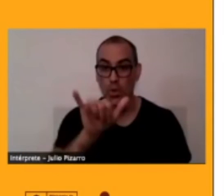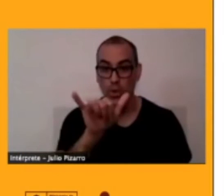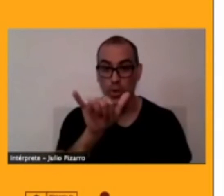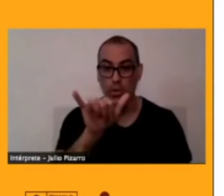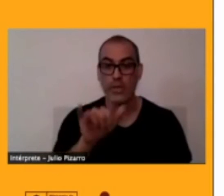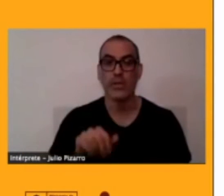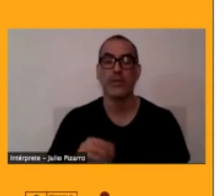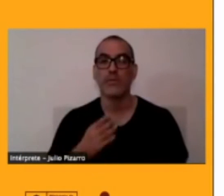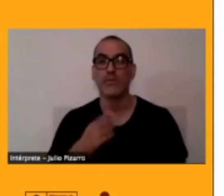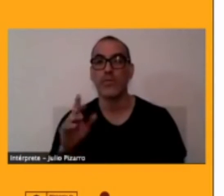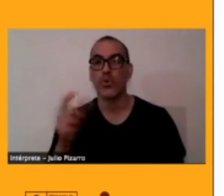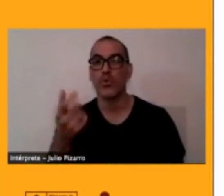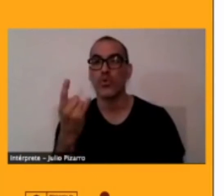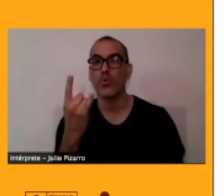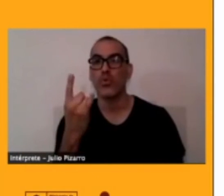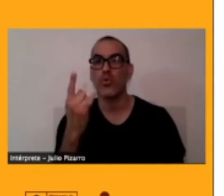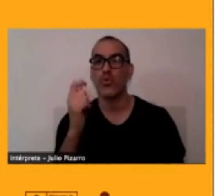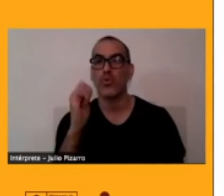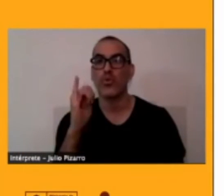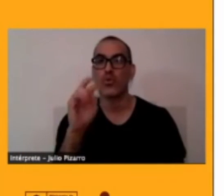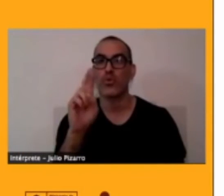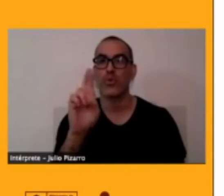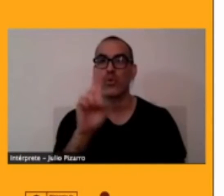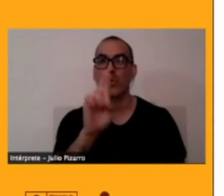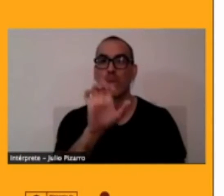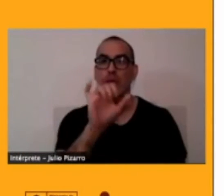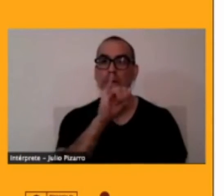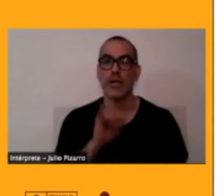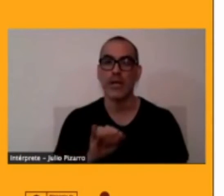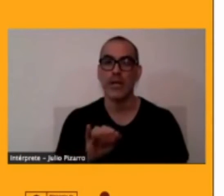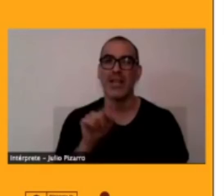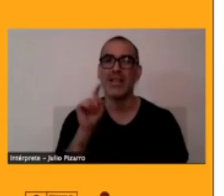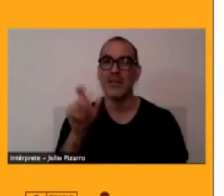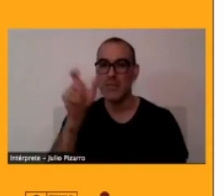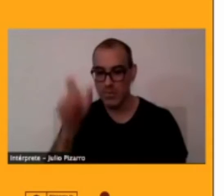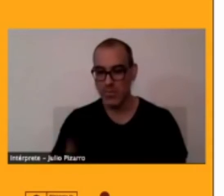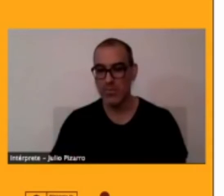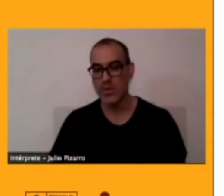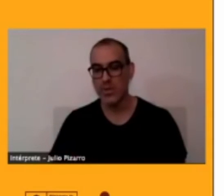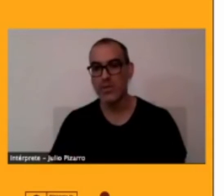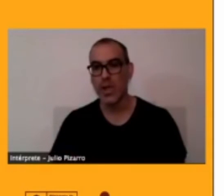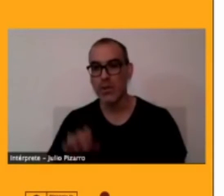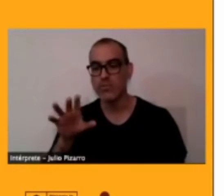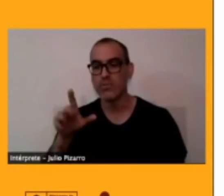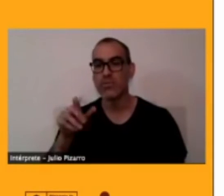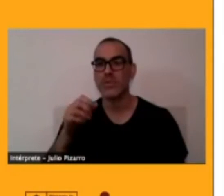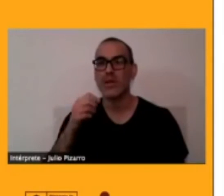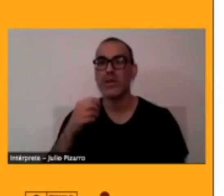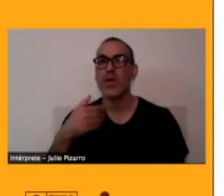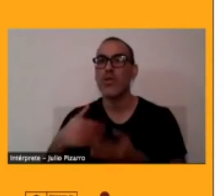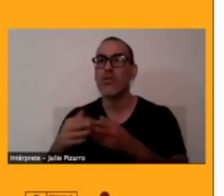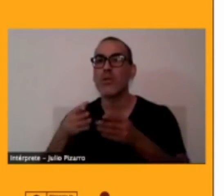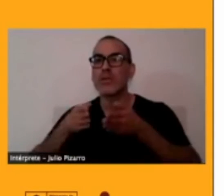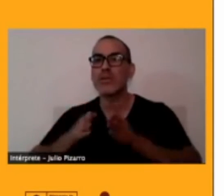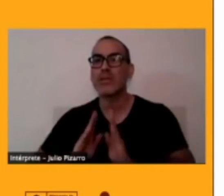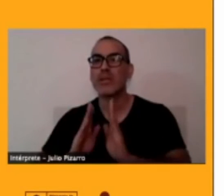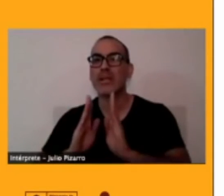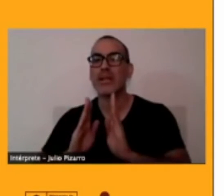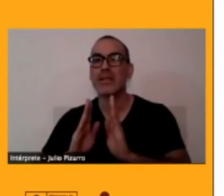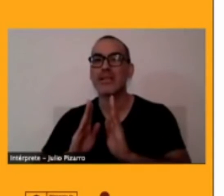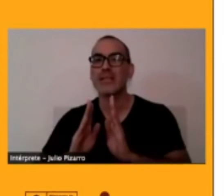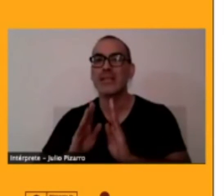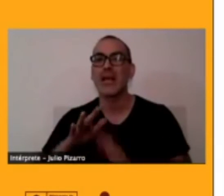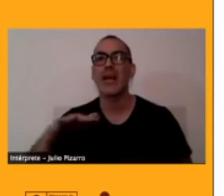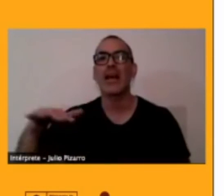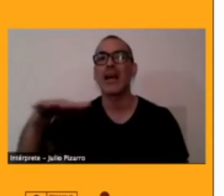de lo que serían los cultores tradicionales, ¿verdad? Él es un nativo de Peine, de acá del área de San Pedro